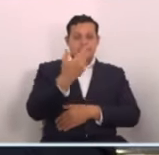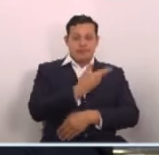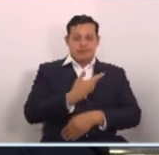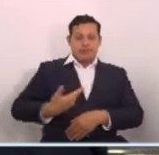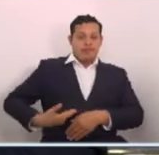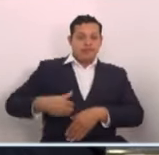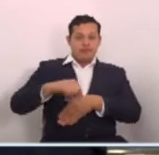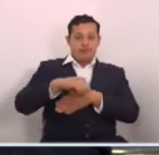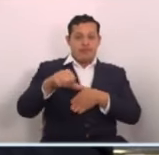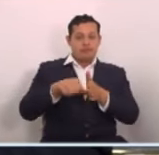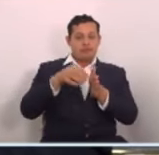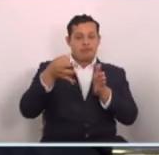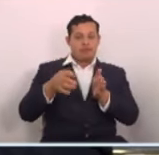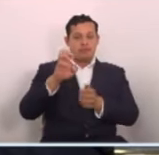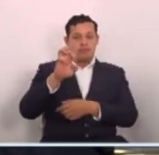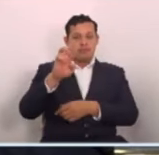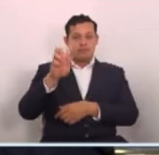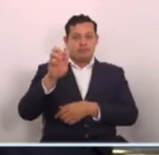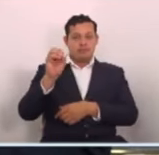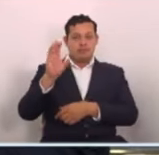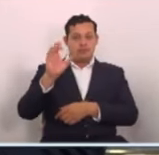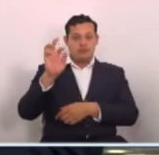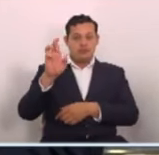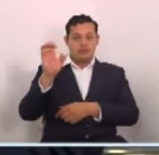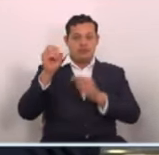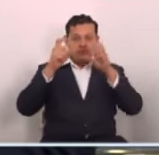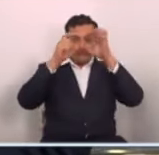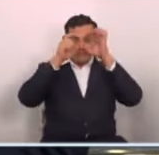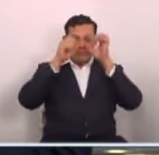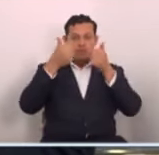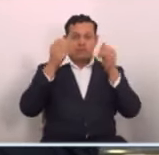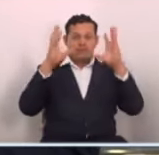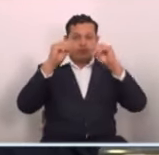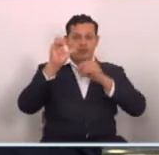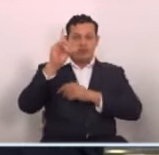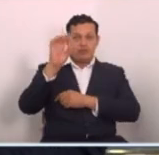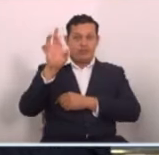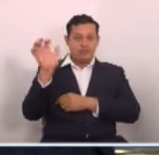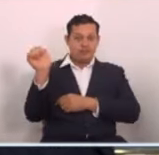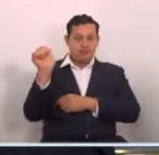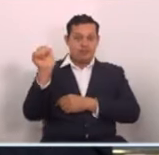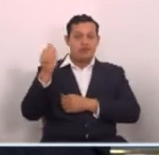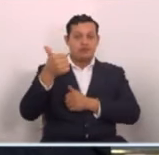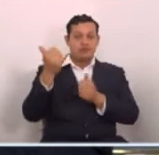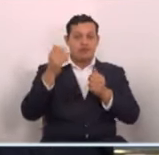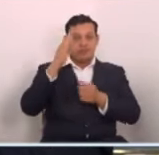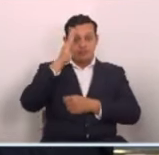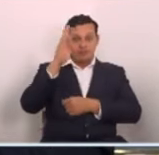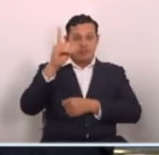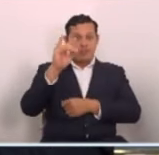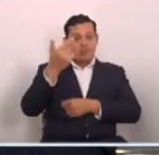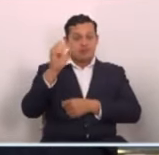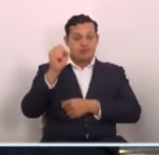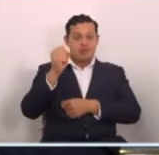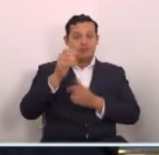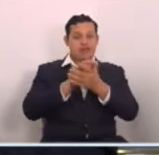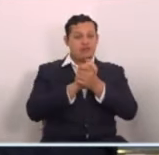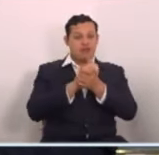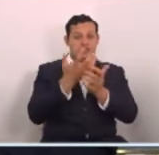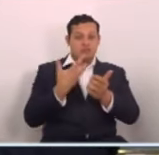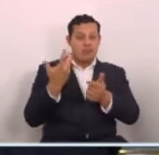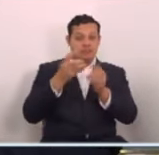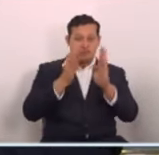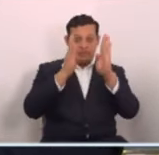presidente de la Asamblea Legislativa, Ernesto Castro. Buenas noches, Alejandra. Hola, Diego. Es un gusto, amigo televidente, que usted esté pendiente de todo lo que está